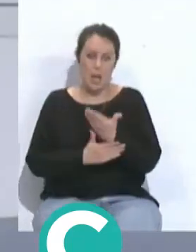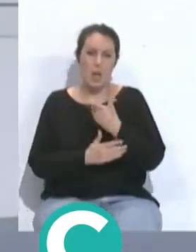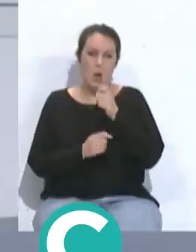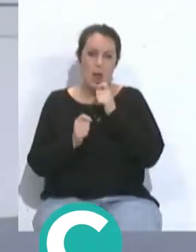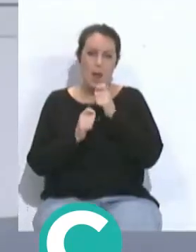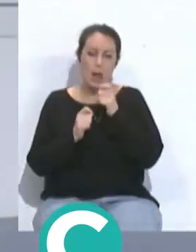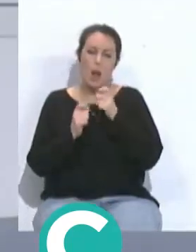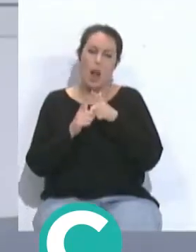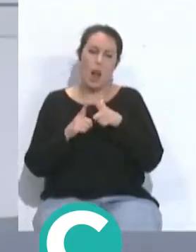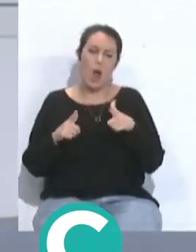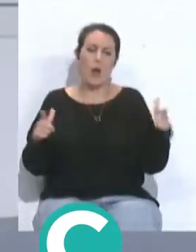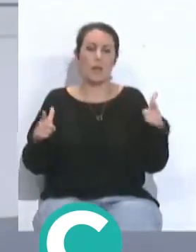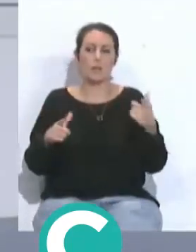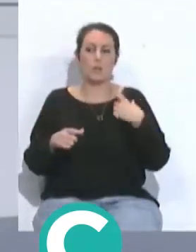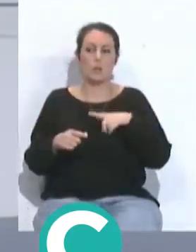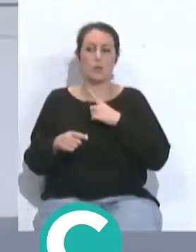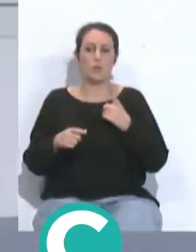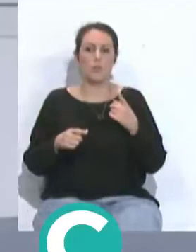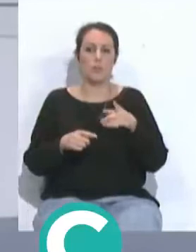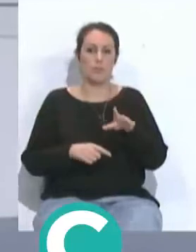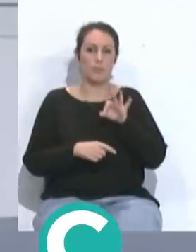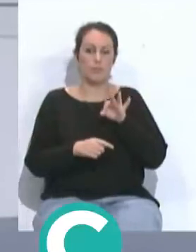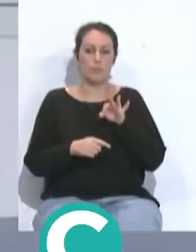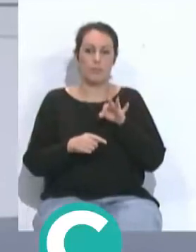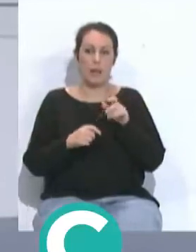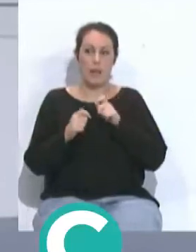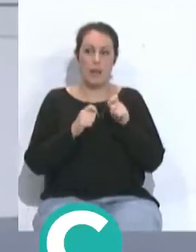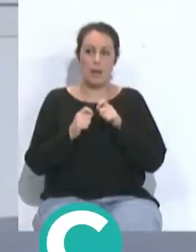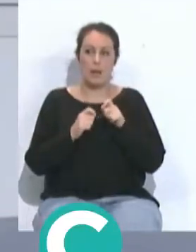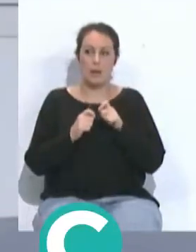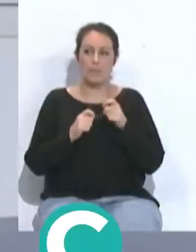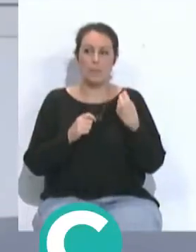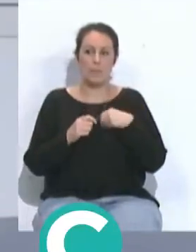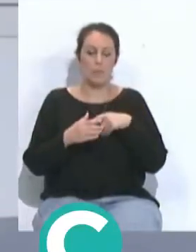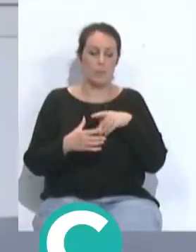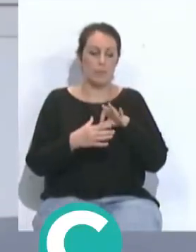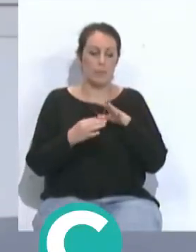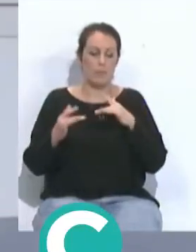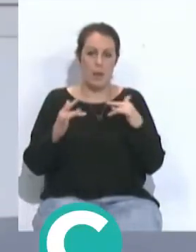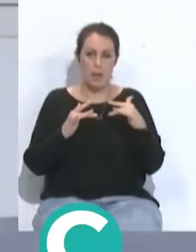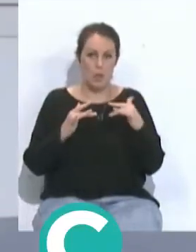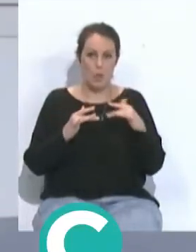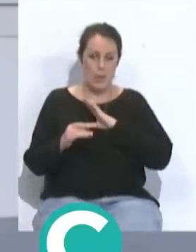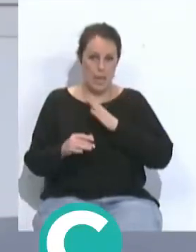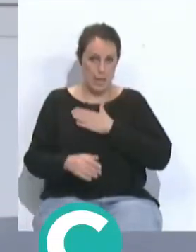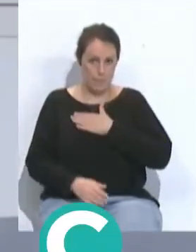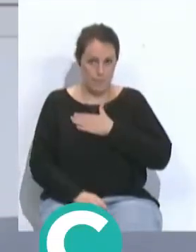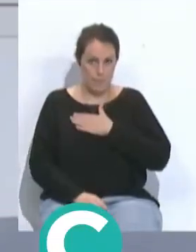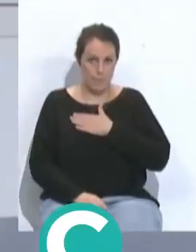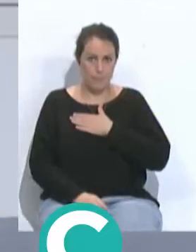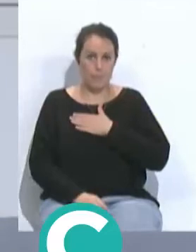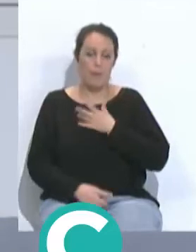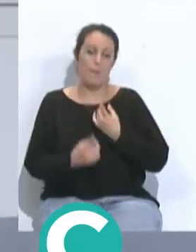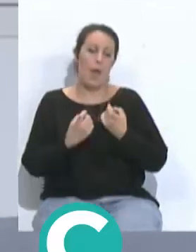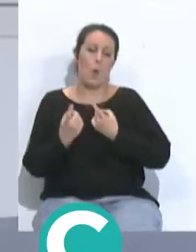lo que pasa que hemos extraído de esa rueda de prensa lo concerniente al partido de mañana hay